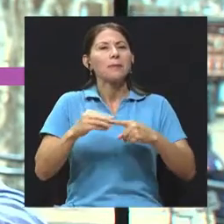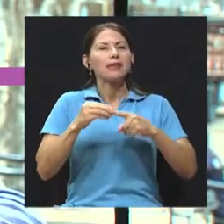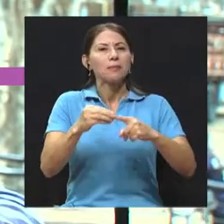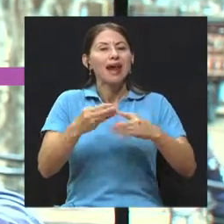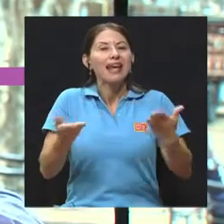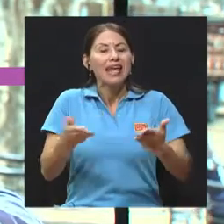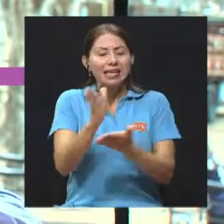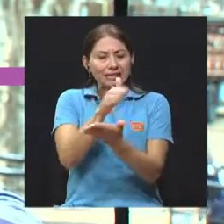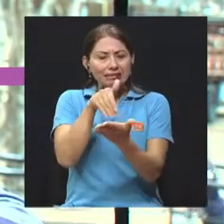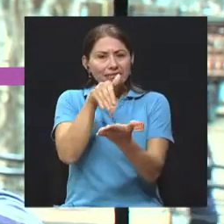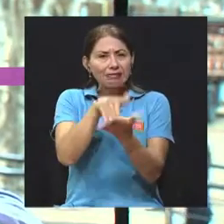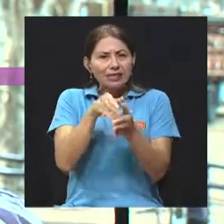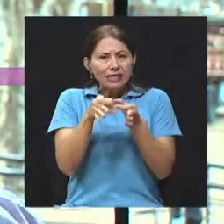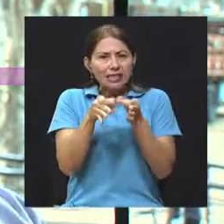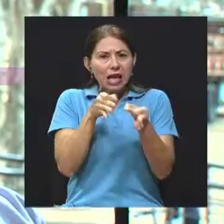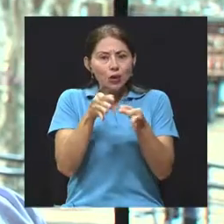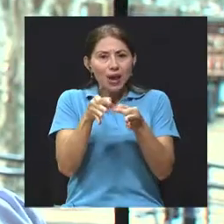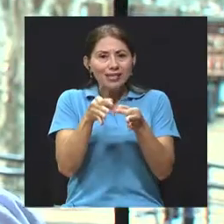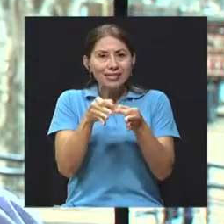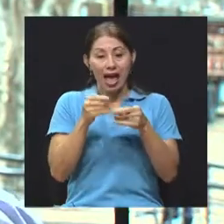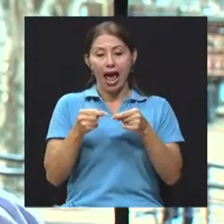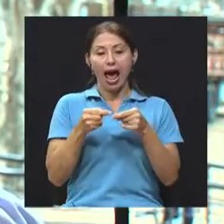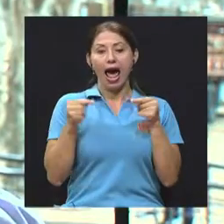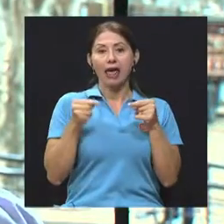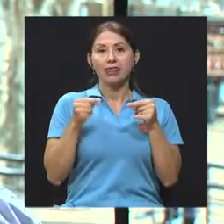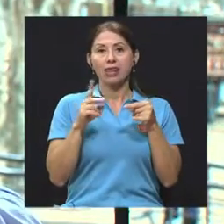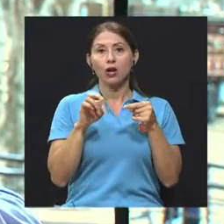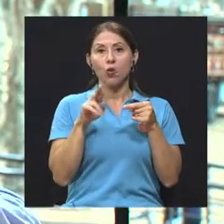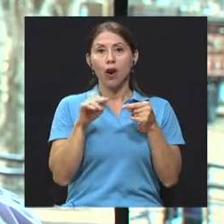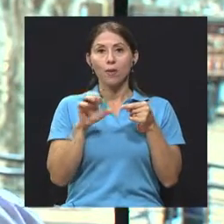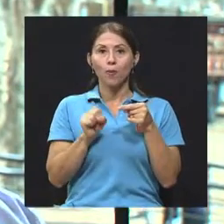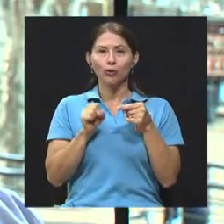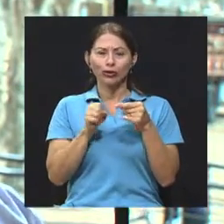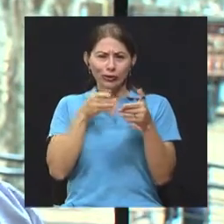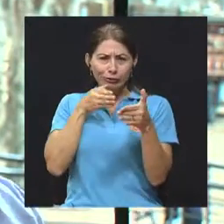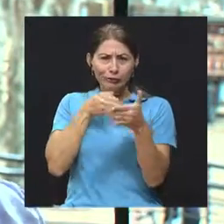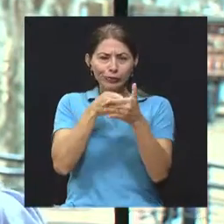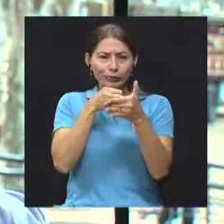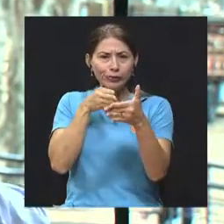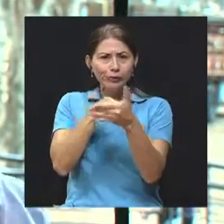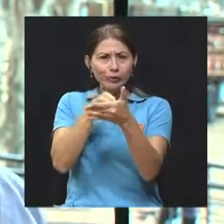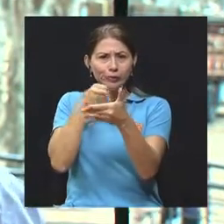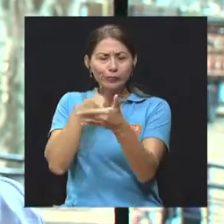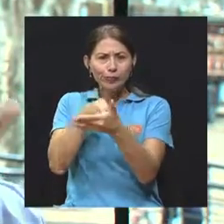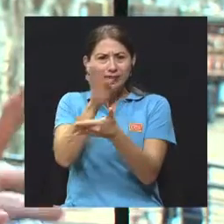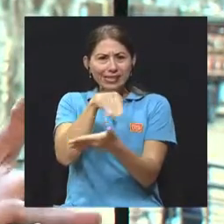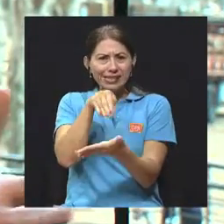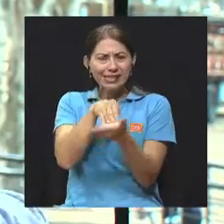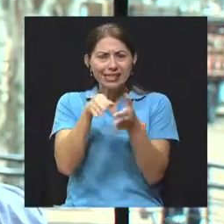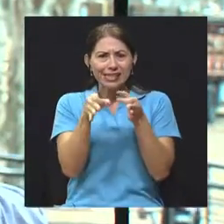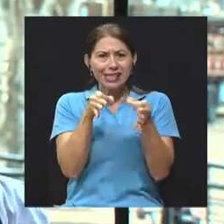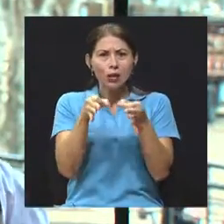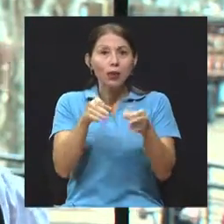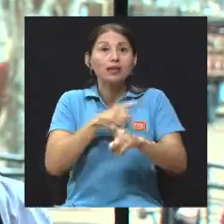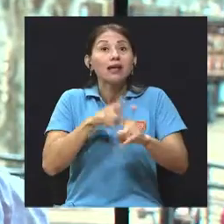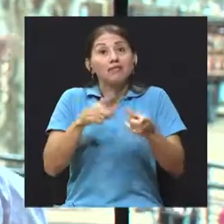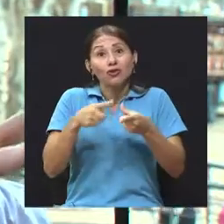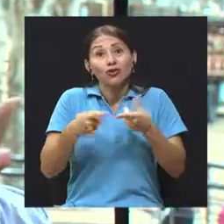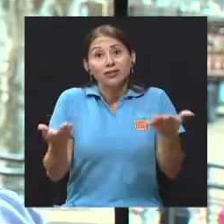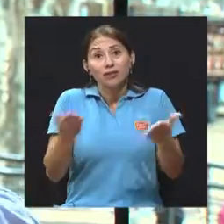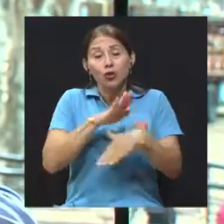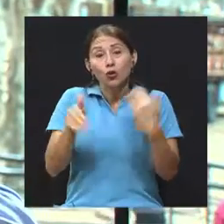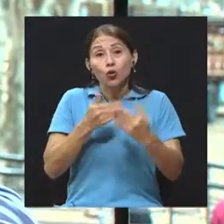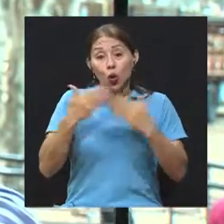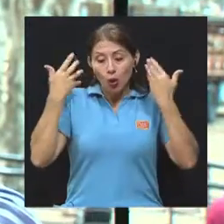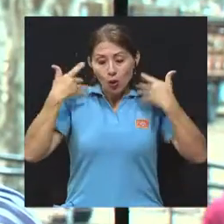Entonces, los anticuerpos van contra los núcleos de cada célula. Y eso es lo que tiene en común todo el cuerpo. Todo el cuerpo tiene células con